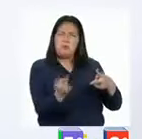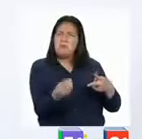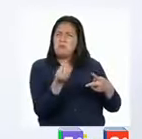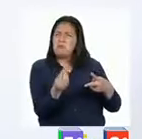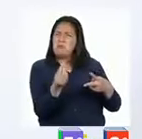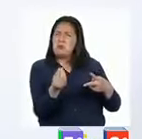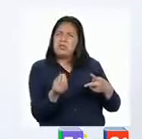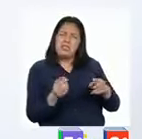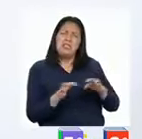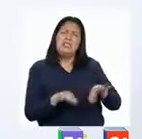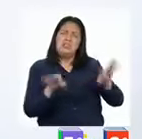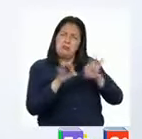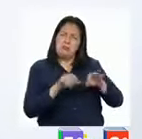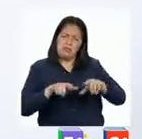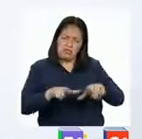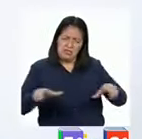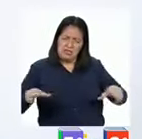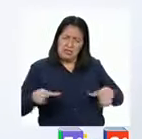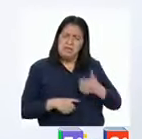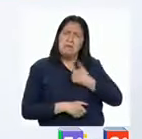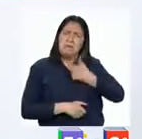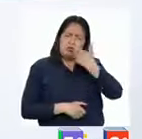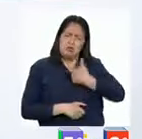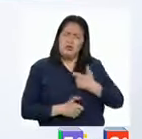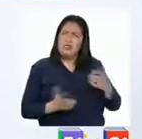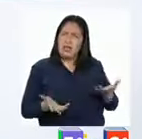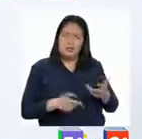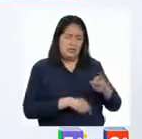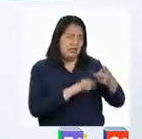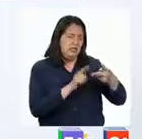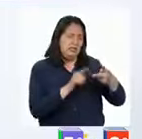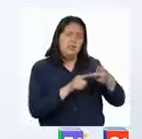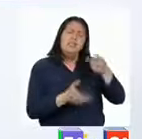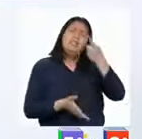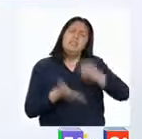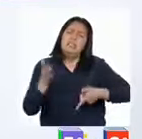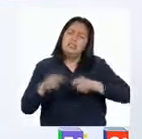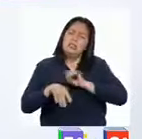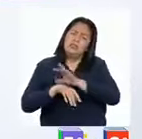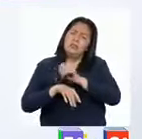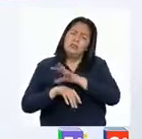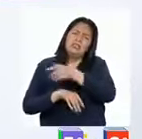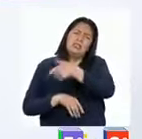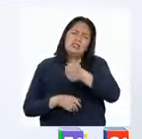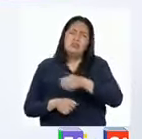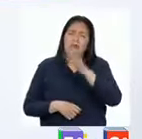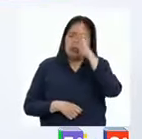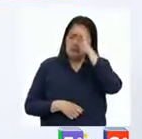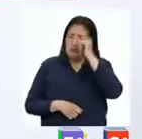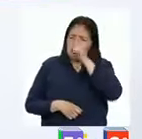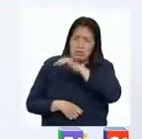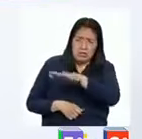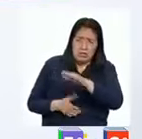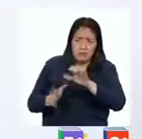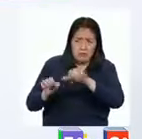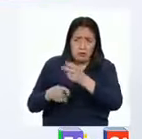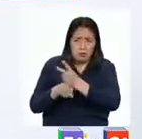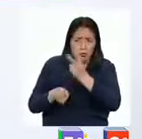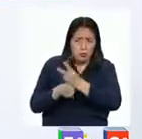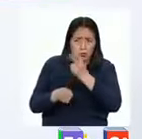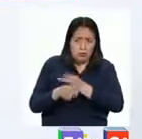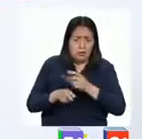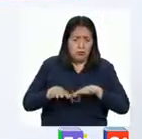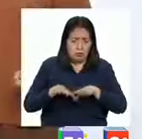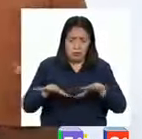importante el espacio personal? Y segundo, ¿qué recomendaciones podemos darles a las niñas y los niños para cuidar su